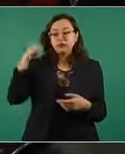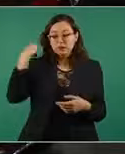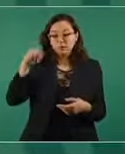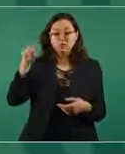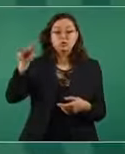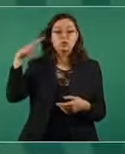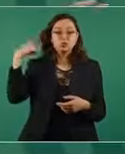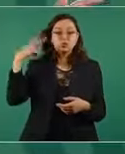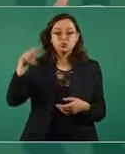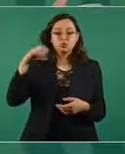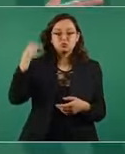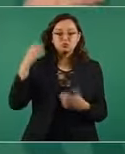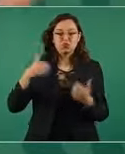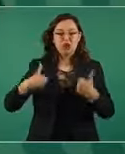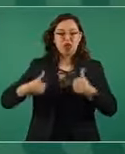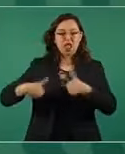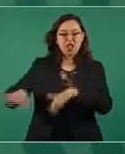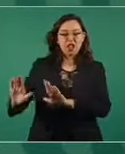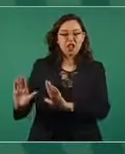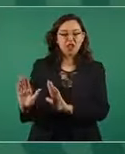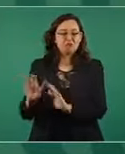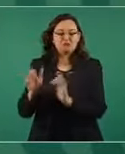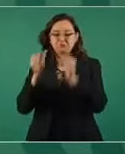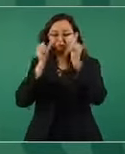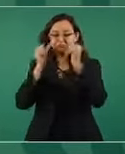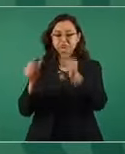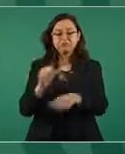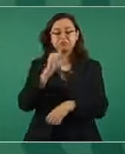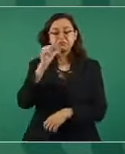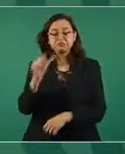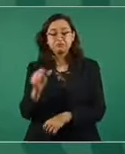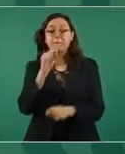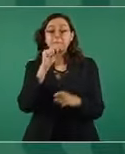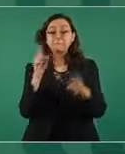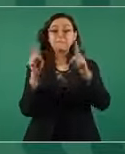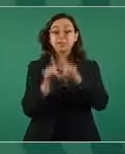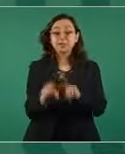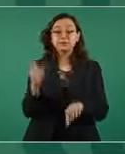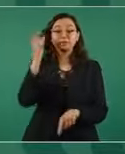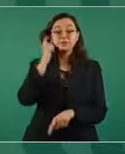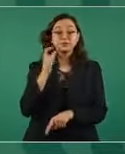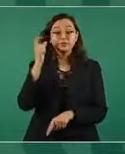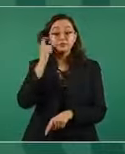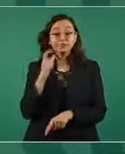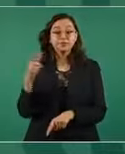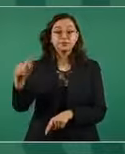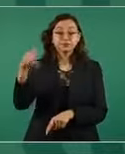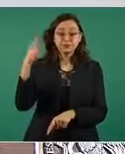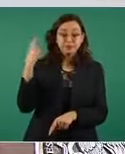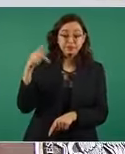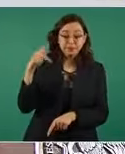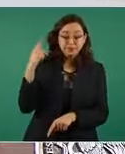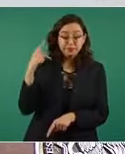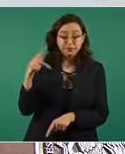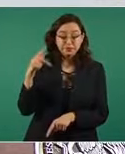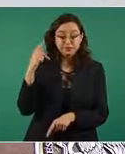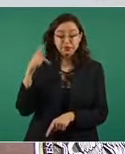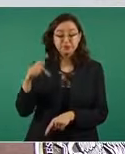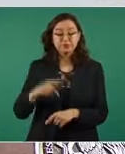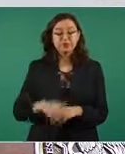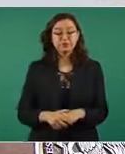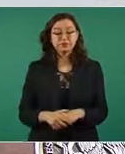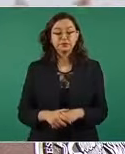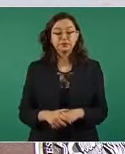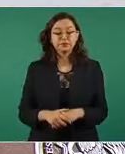en el abandono lo mismo que Guerrero, Puebla, sobre todo